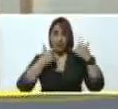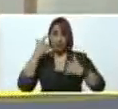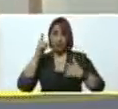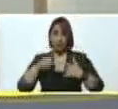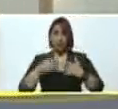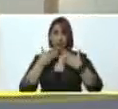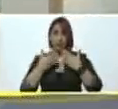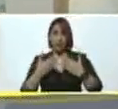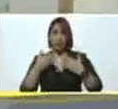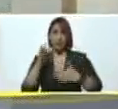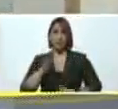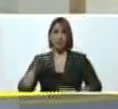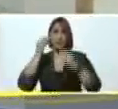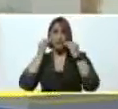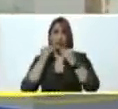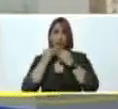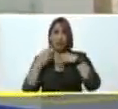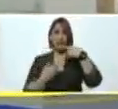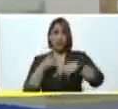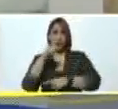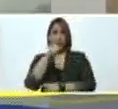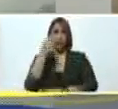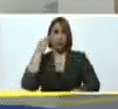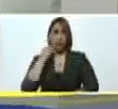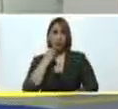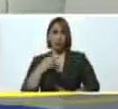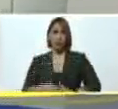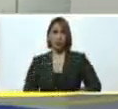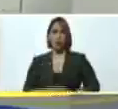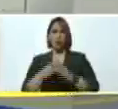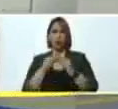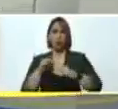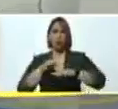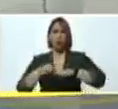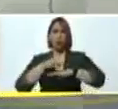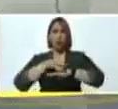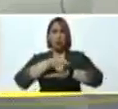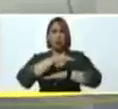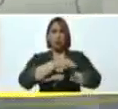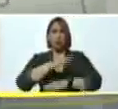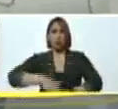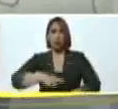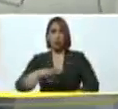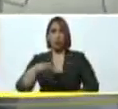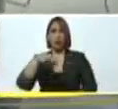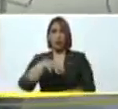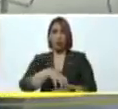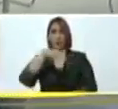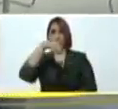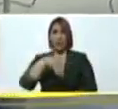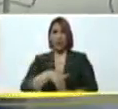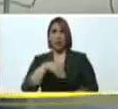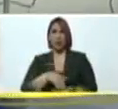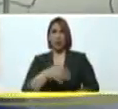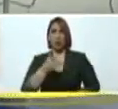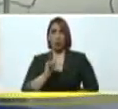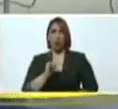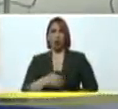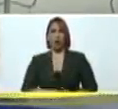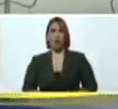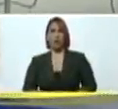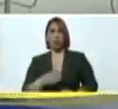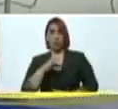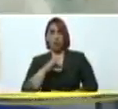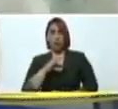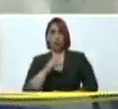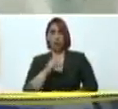comandante Fidel a la revolución bolivariana en todos los municipios del estado Miranda hay instalaciones como esta